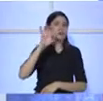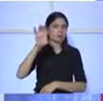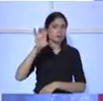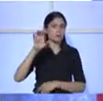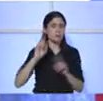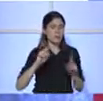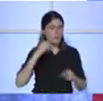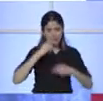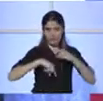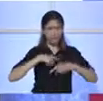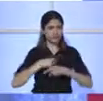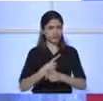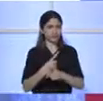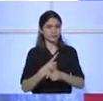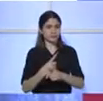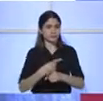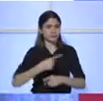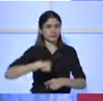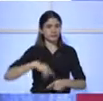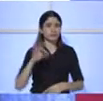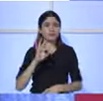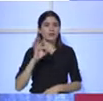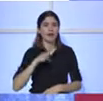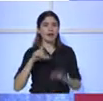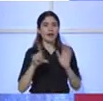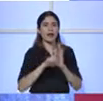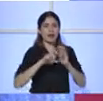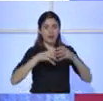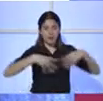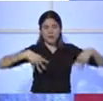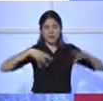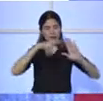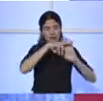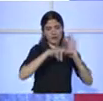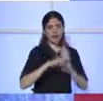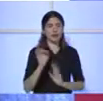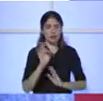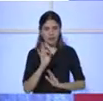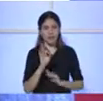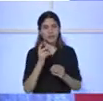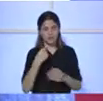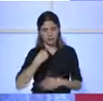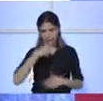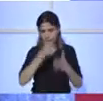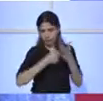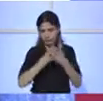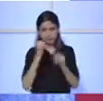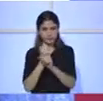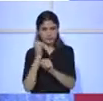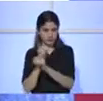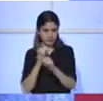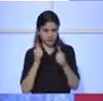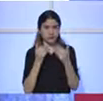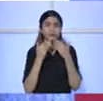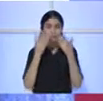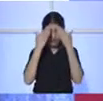constitucional tan poderoso y no tengamos todavía nuestra ley orgánica ni nuestra reglamentación. Carta orgánica ya. Gracias, doctor, por estar con nosotros y acompañarnos